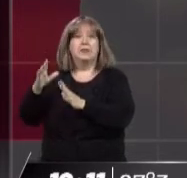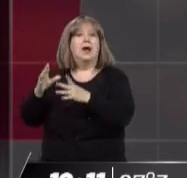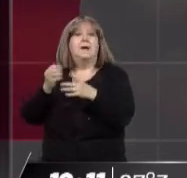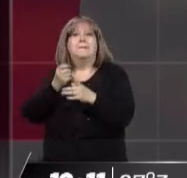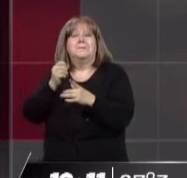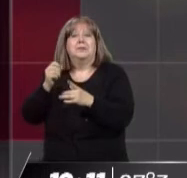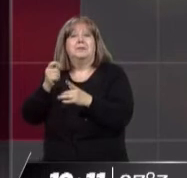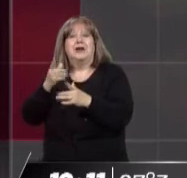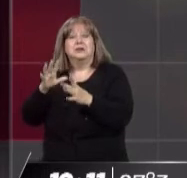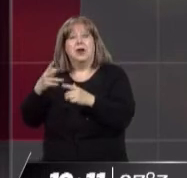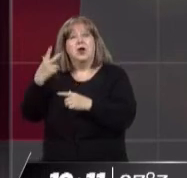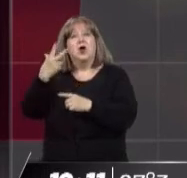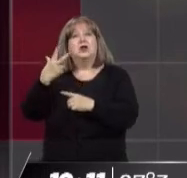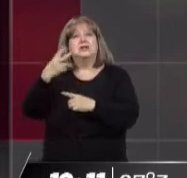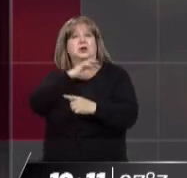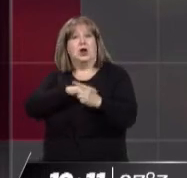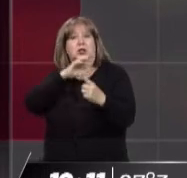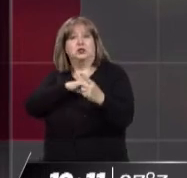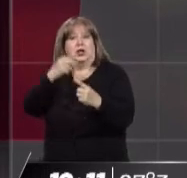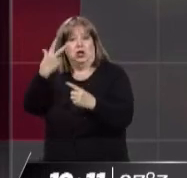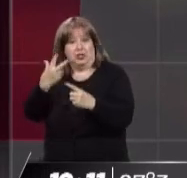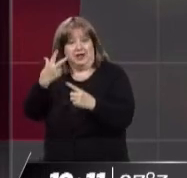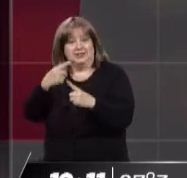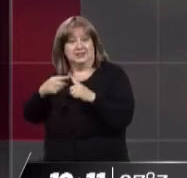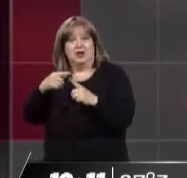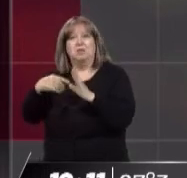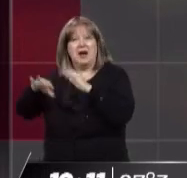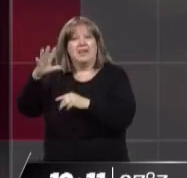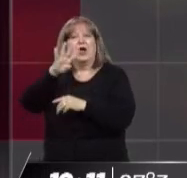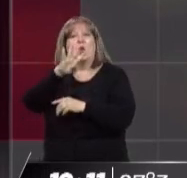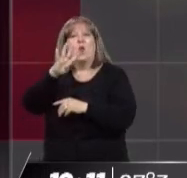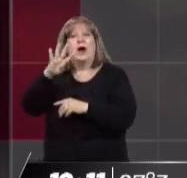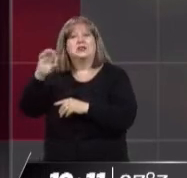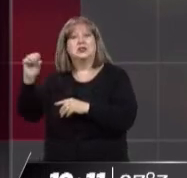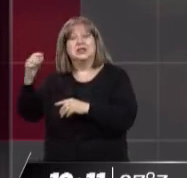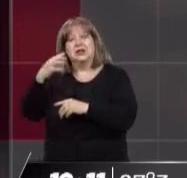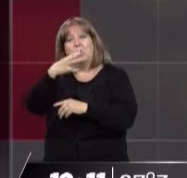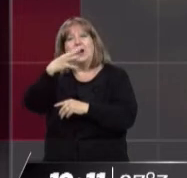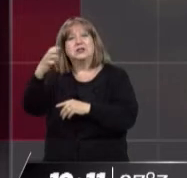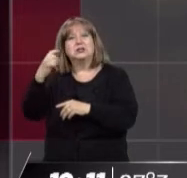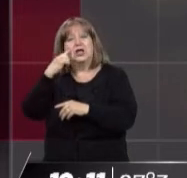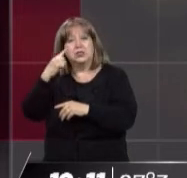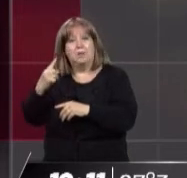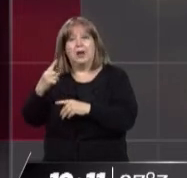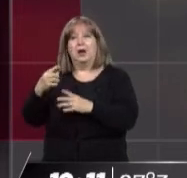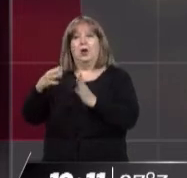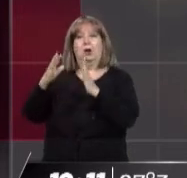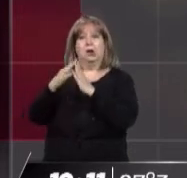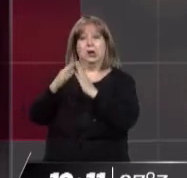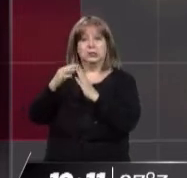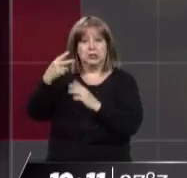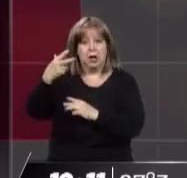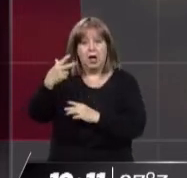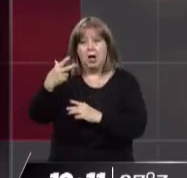3,5 o más de salario mínimo vital y móvil, o sea que cobra más de 419 mil pesos, o que tiene más de 3 propiedades, o 3